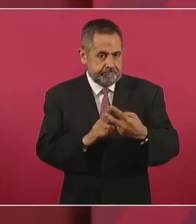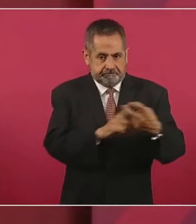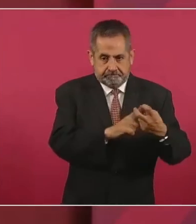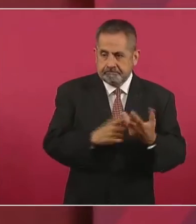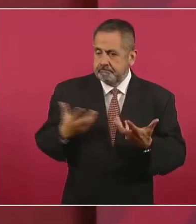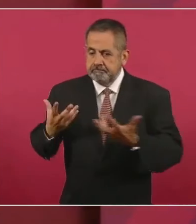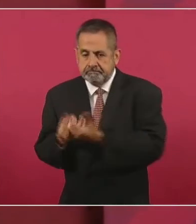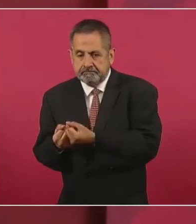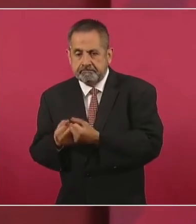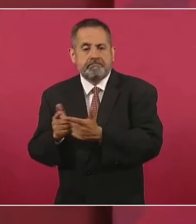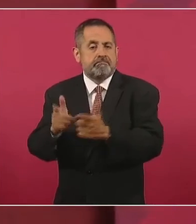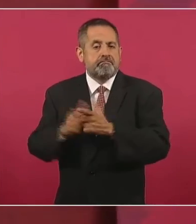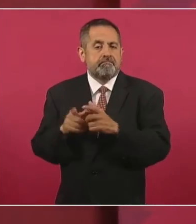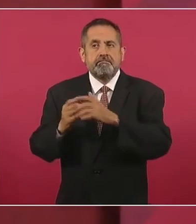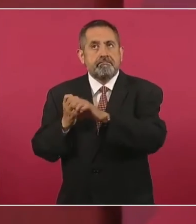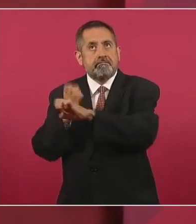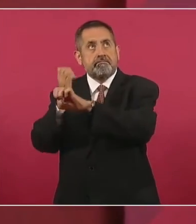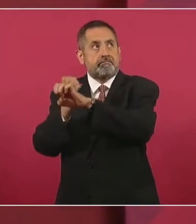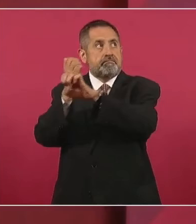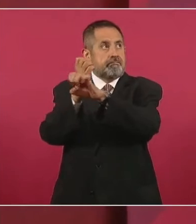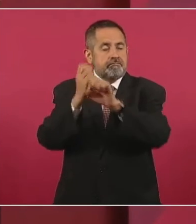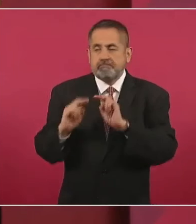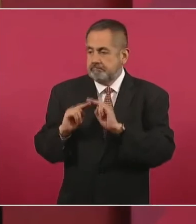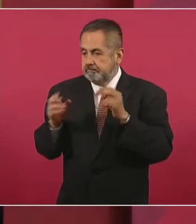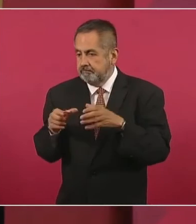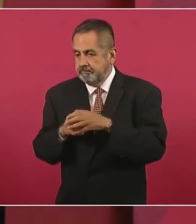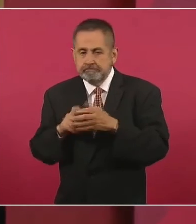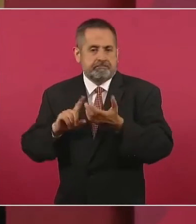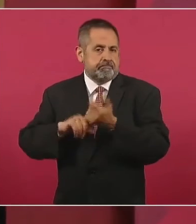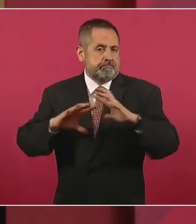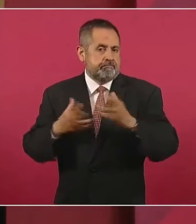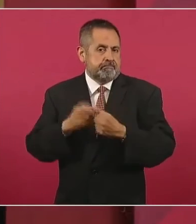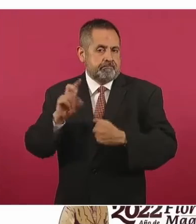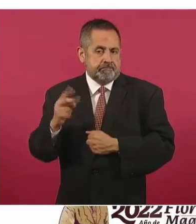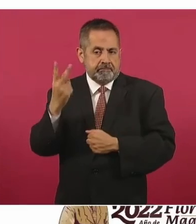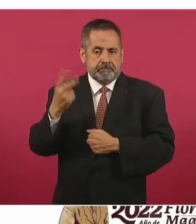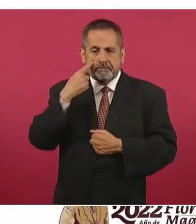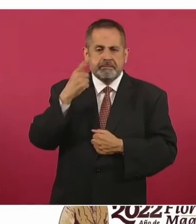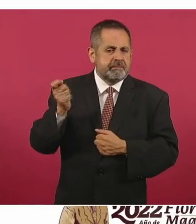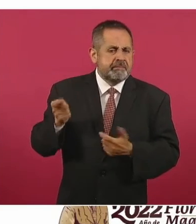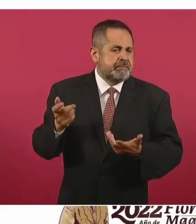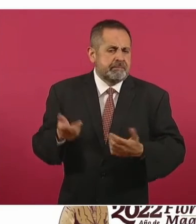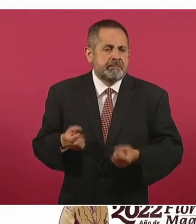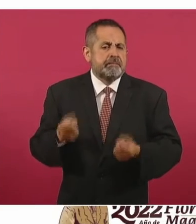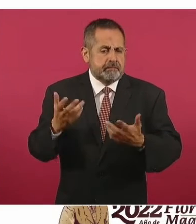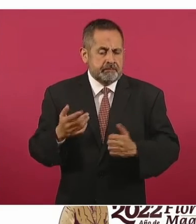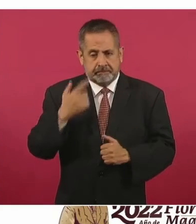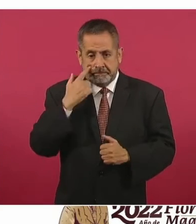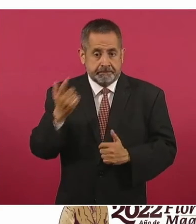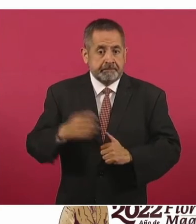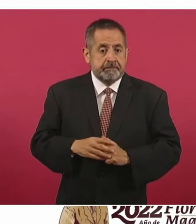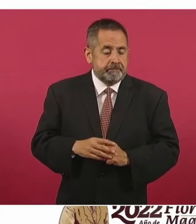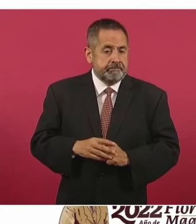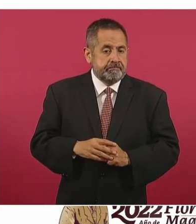unidades antisecuestros de los estados, de los 32 estados del país, en donde se ve por qué el